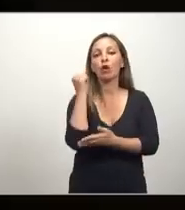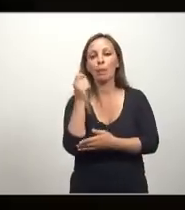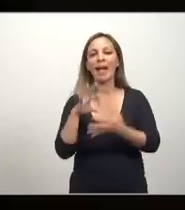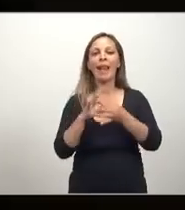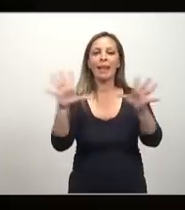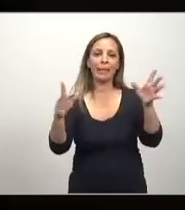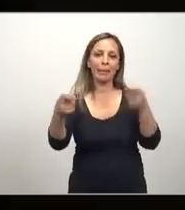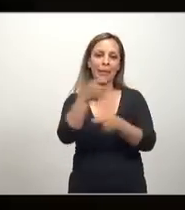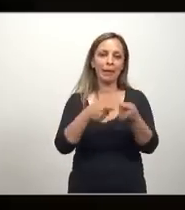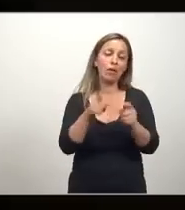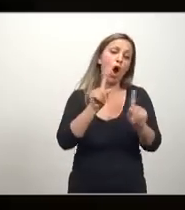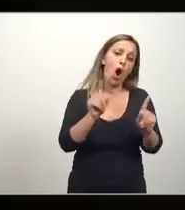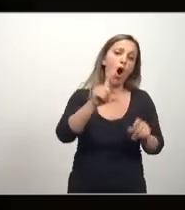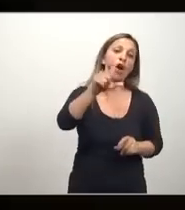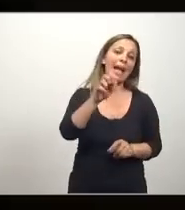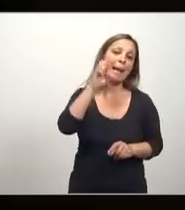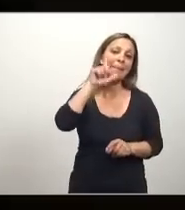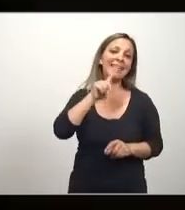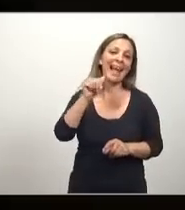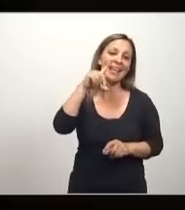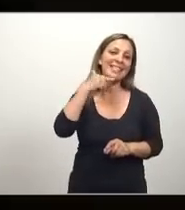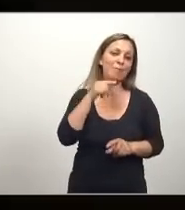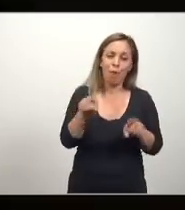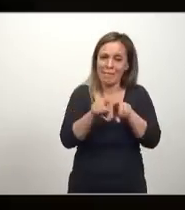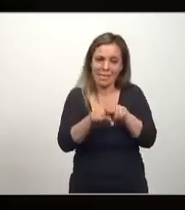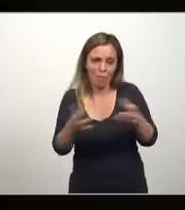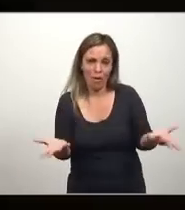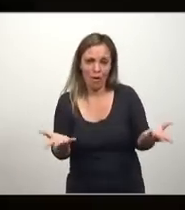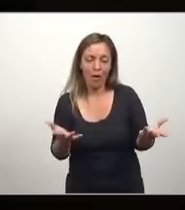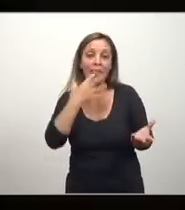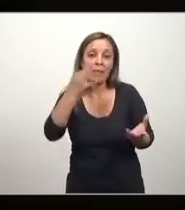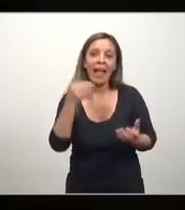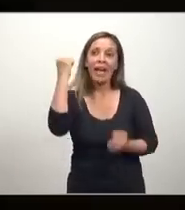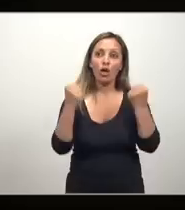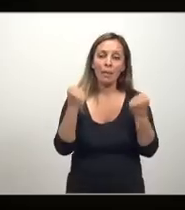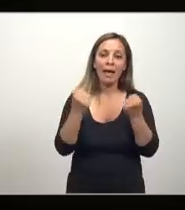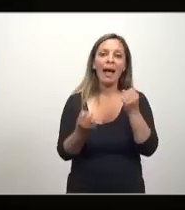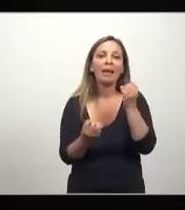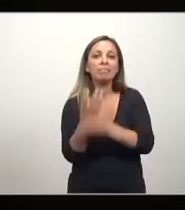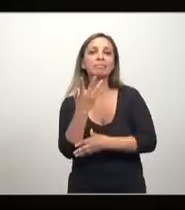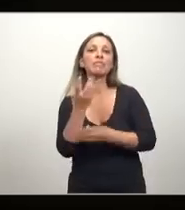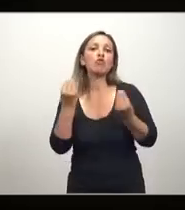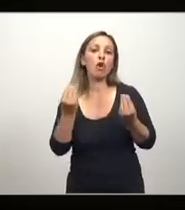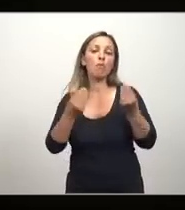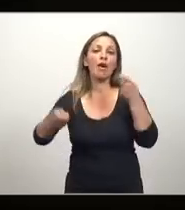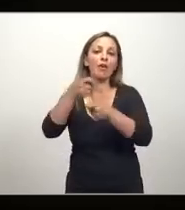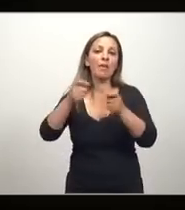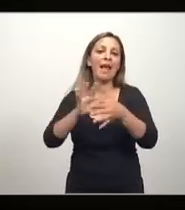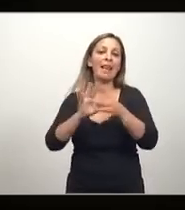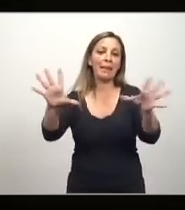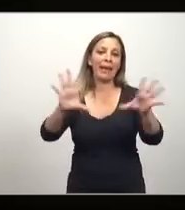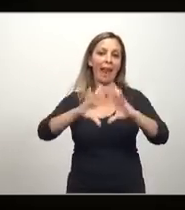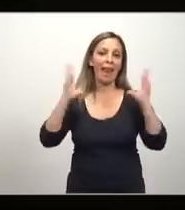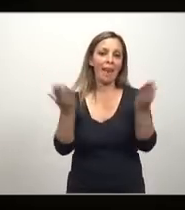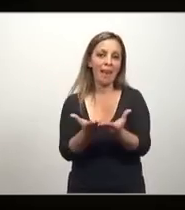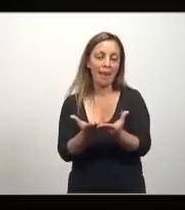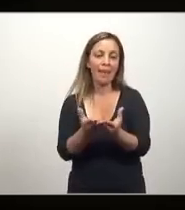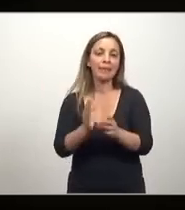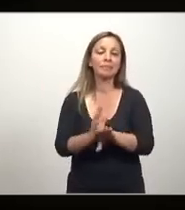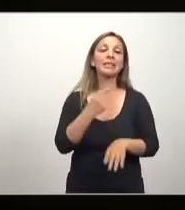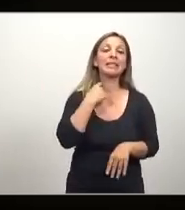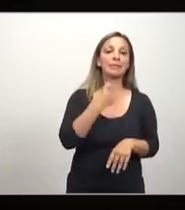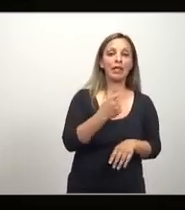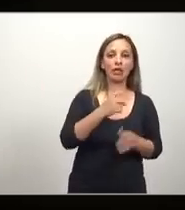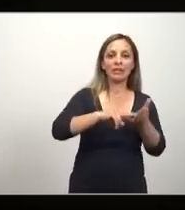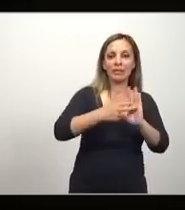mercado o capitalismo liberal. En realidad, no nos engañemos, la economía nació como el capitalismo liberal, el capitalismo laissez-faire, que en español